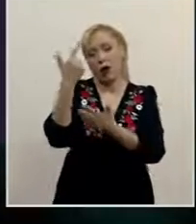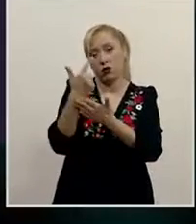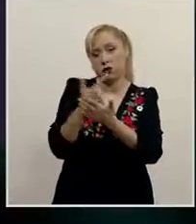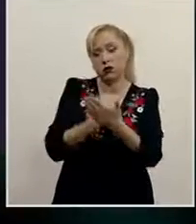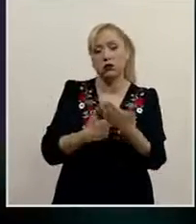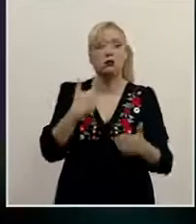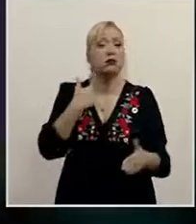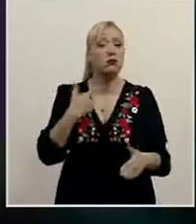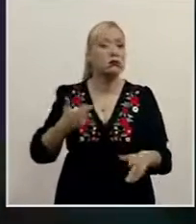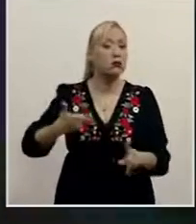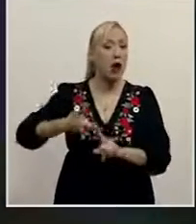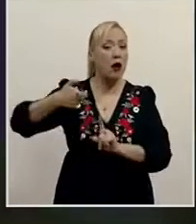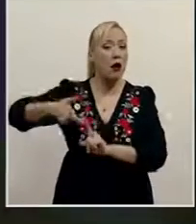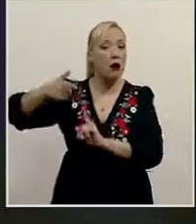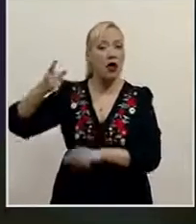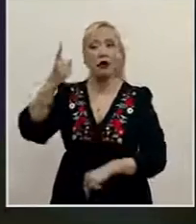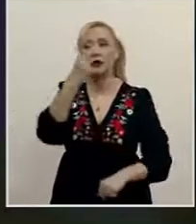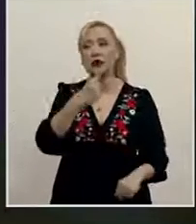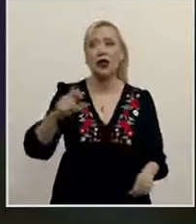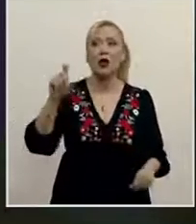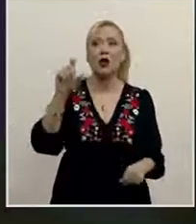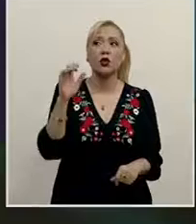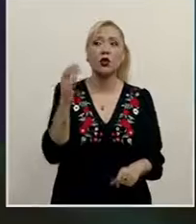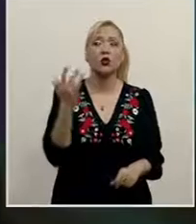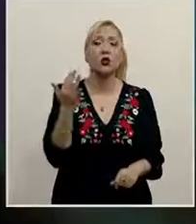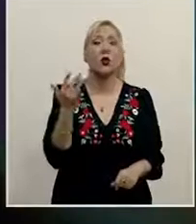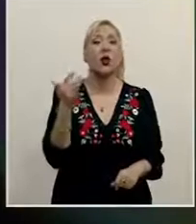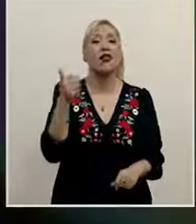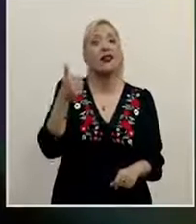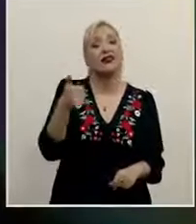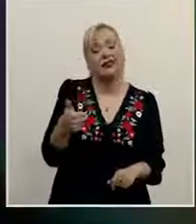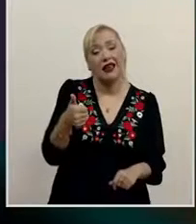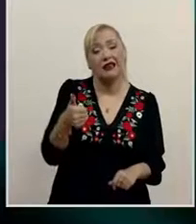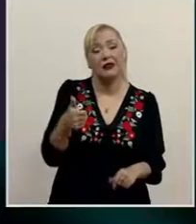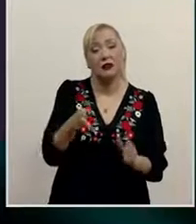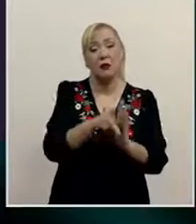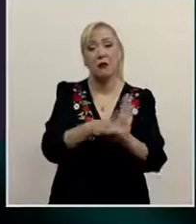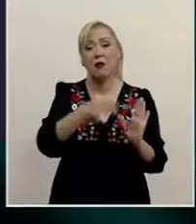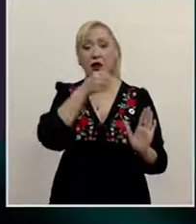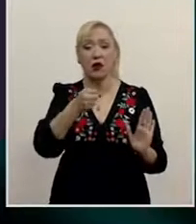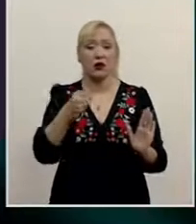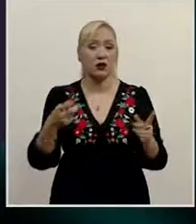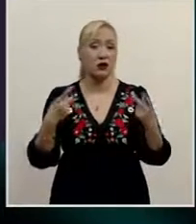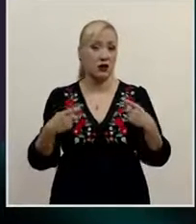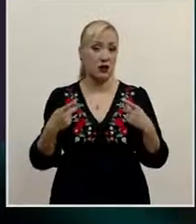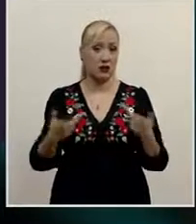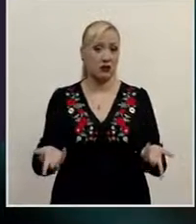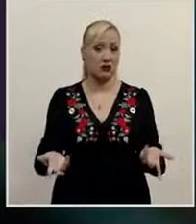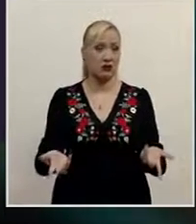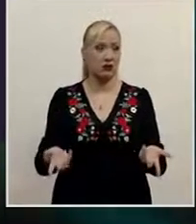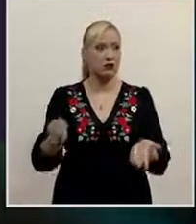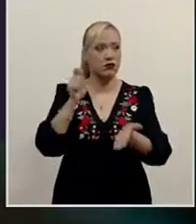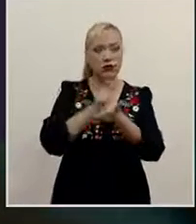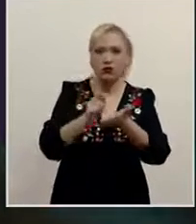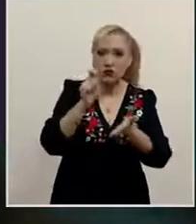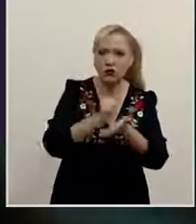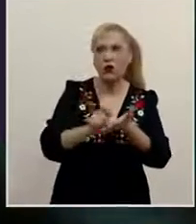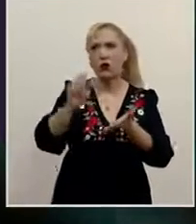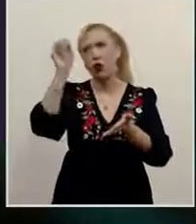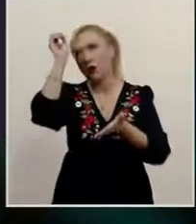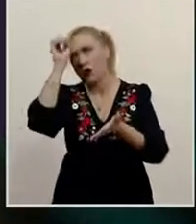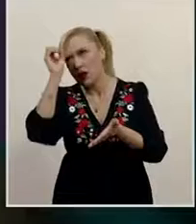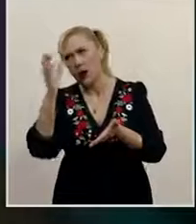asesinados 156 periodistas. La libertad de expresión y la